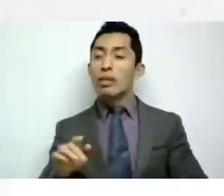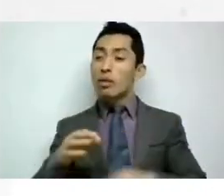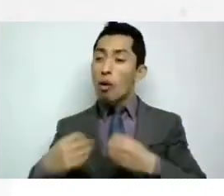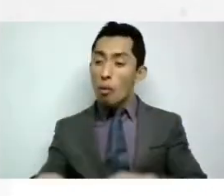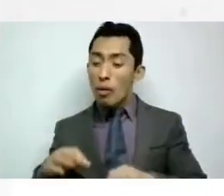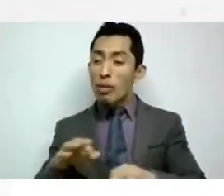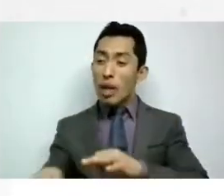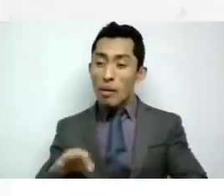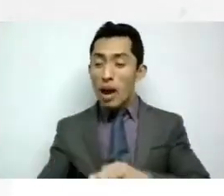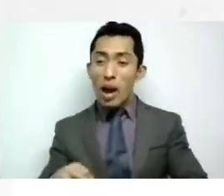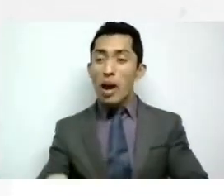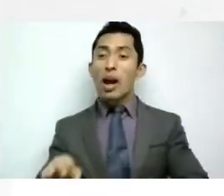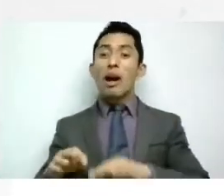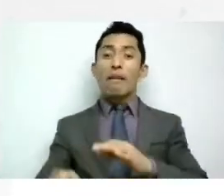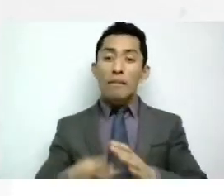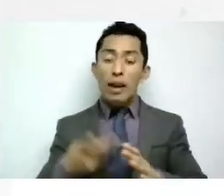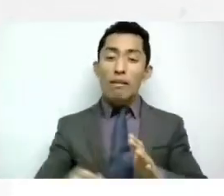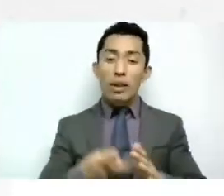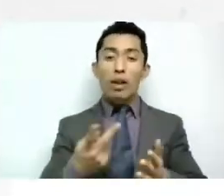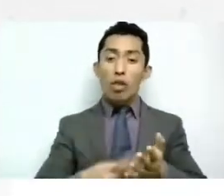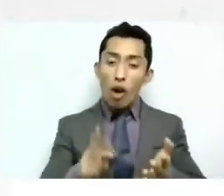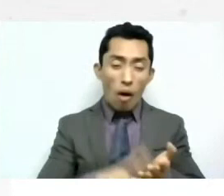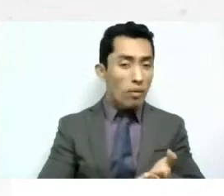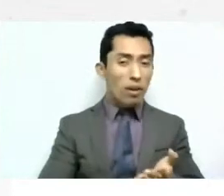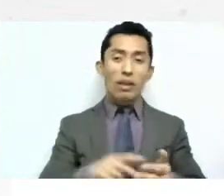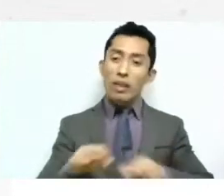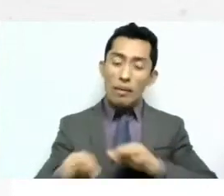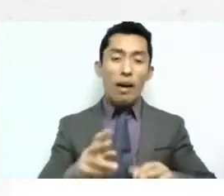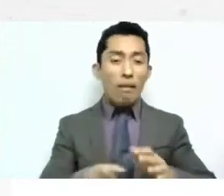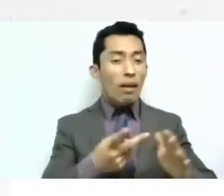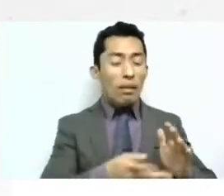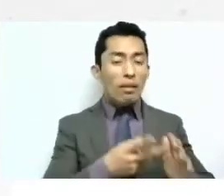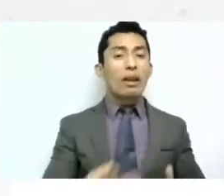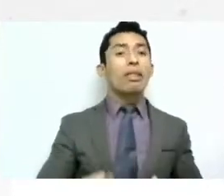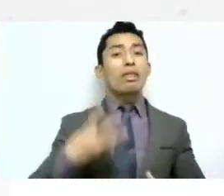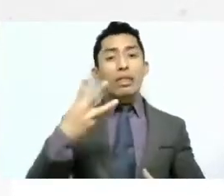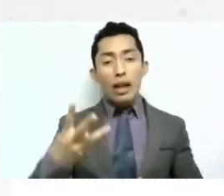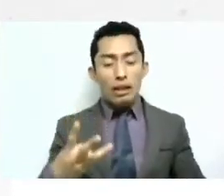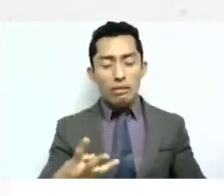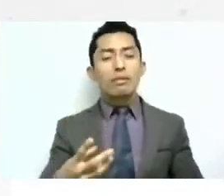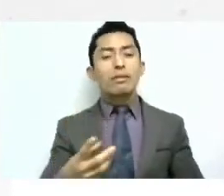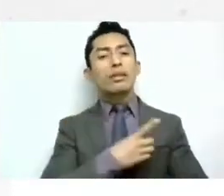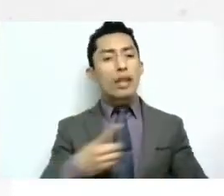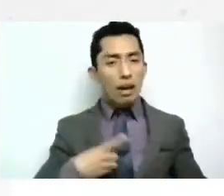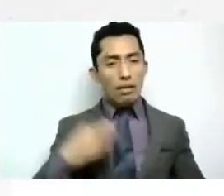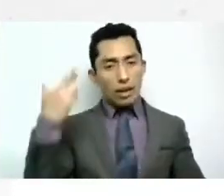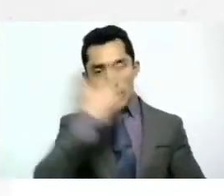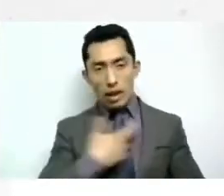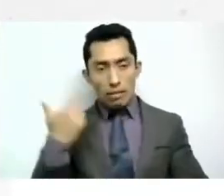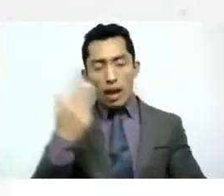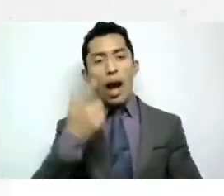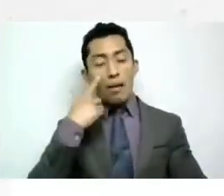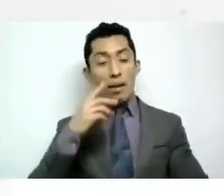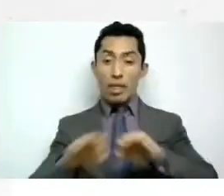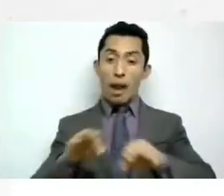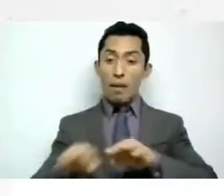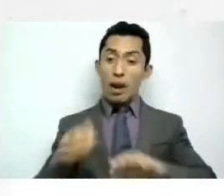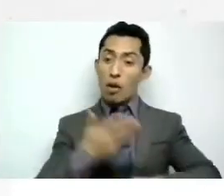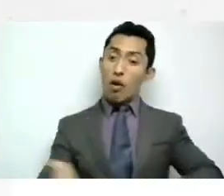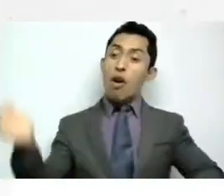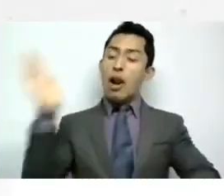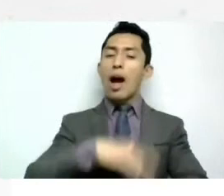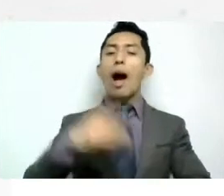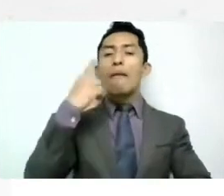cuatro entonces habría que hacer una revisión más integral no solo de qué tan largas son las jornadas laborales sino